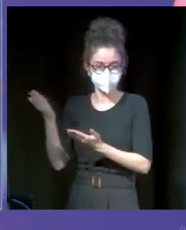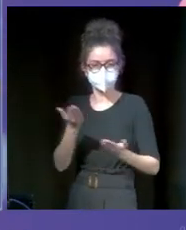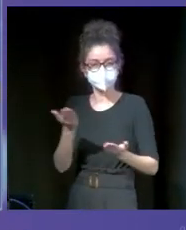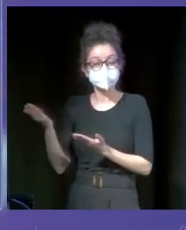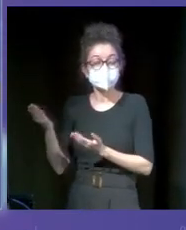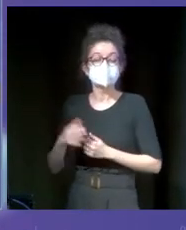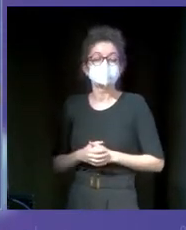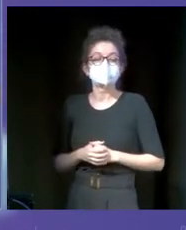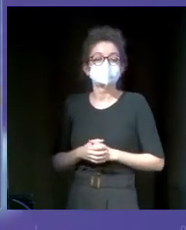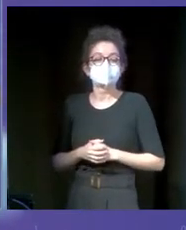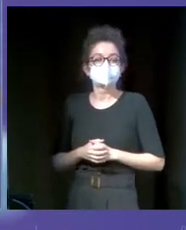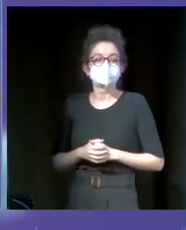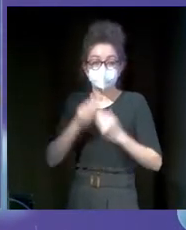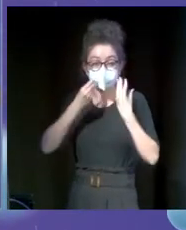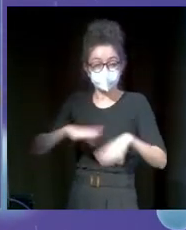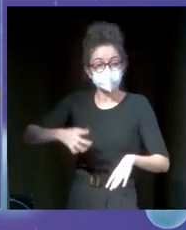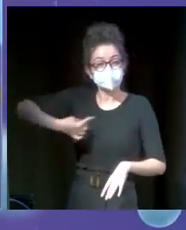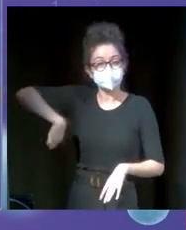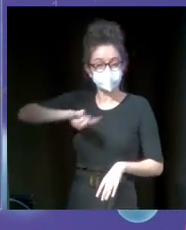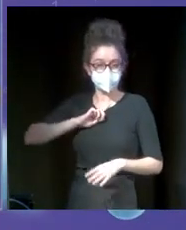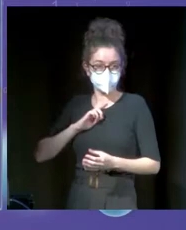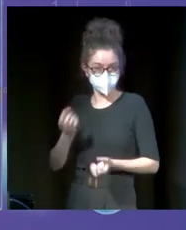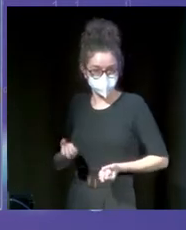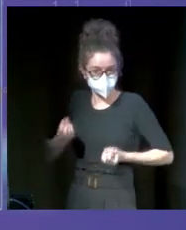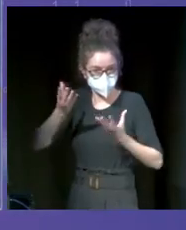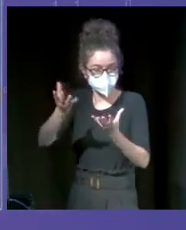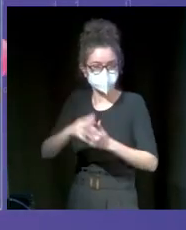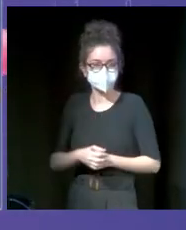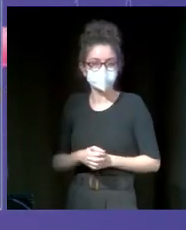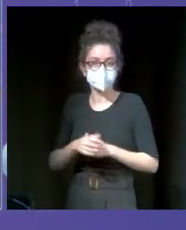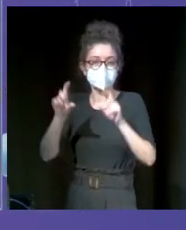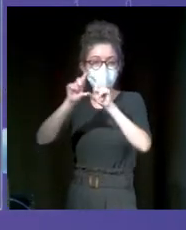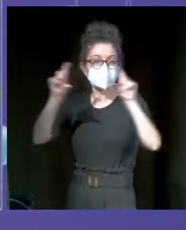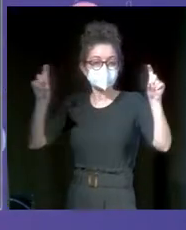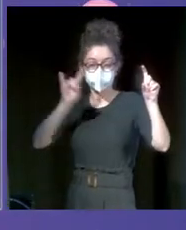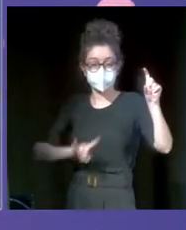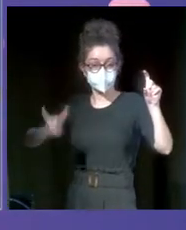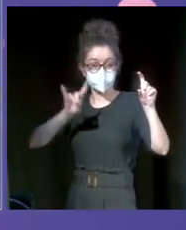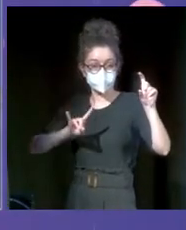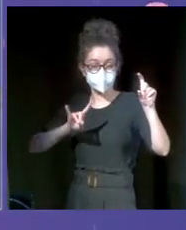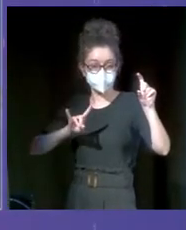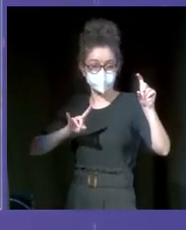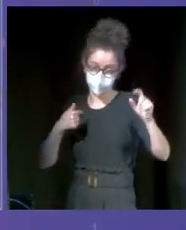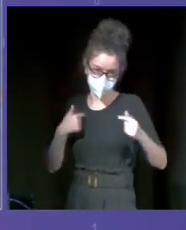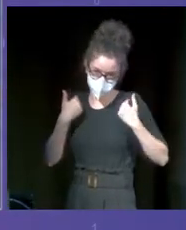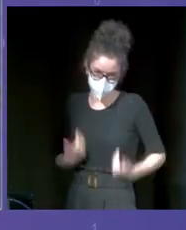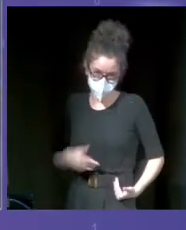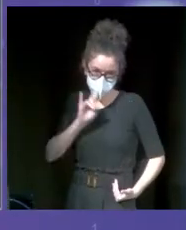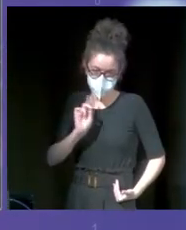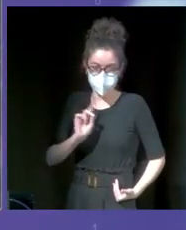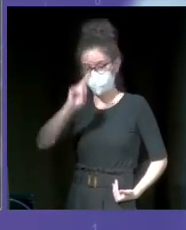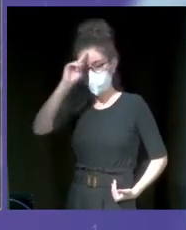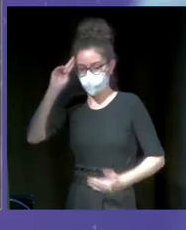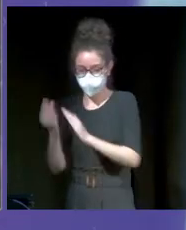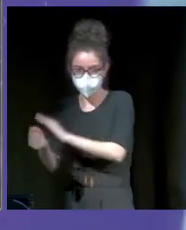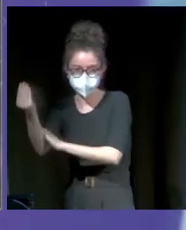contaros un poco nuestra historia desde una empresa nacida en Canarias. Yo no soy canaria, como podéis ver. Yo soy madrileña.